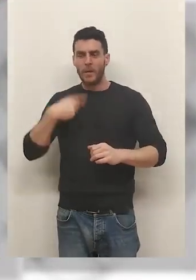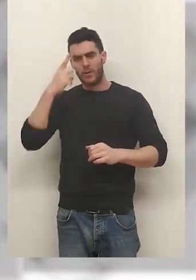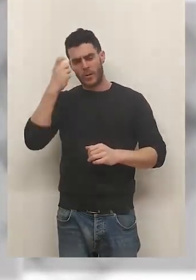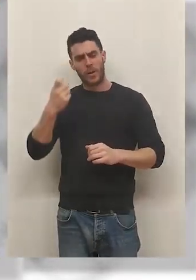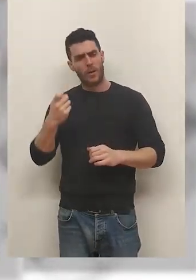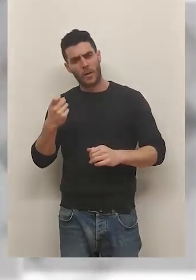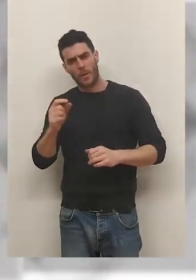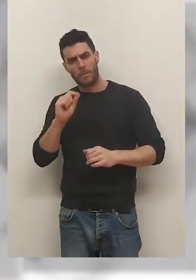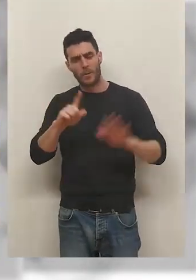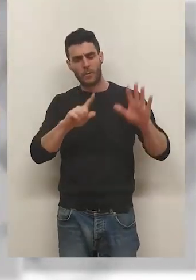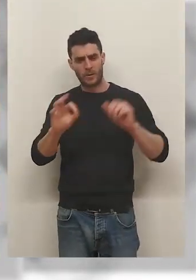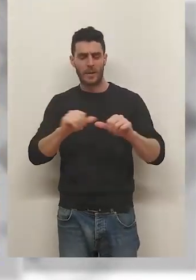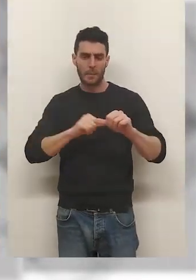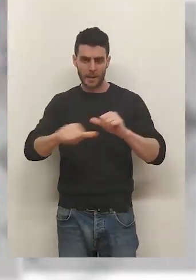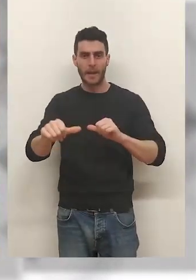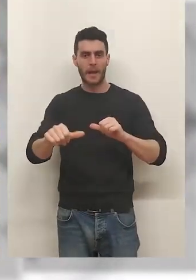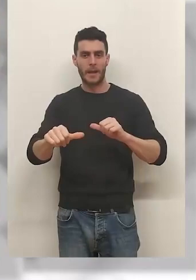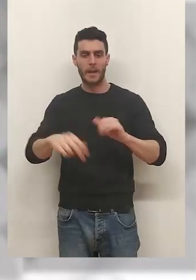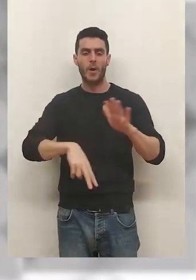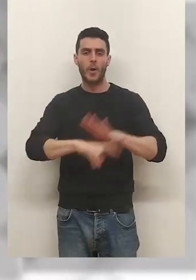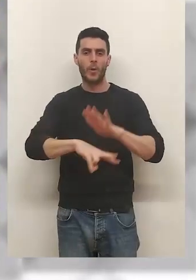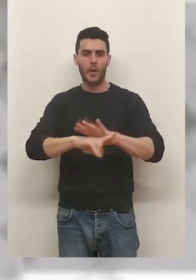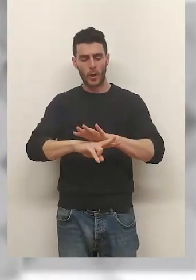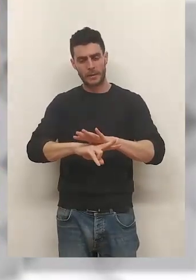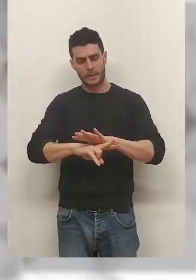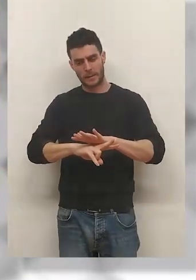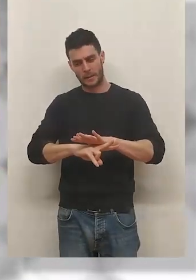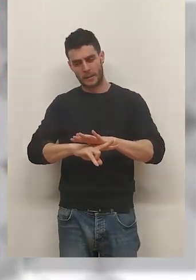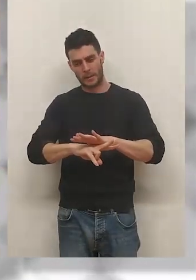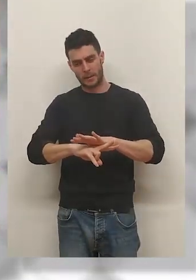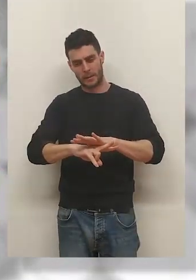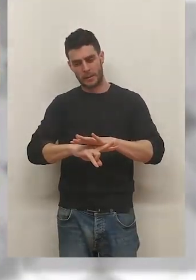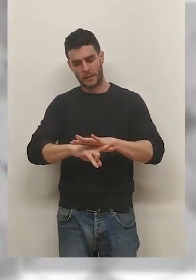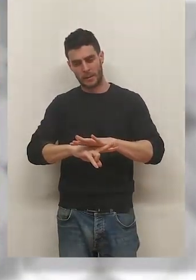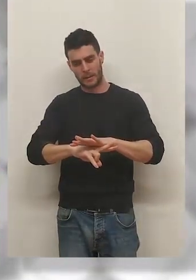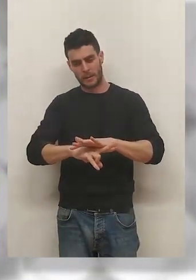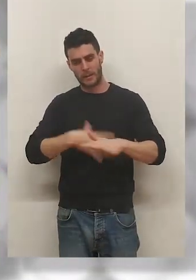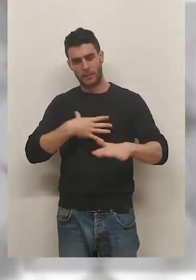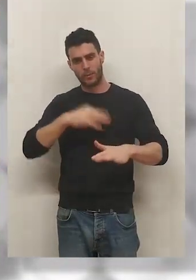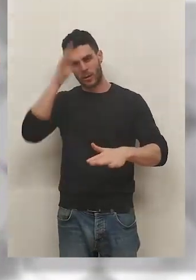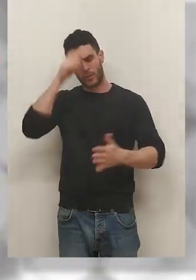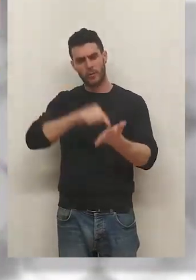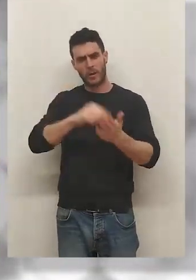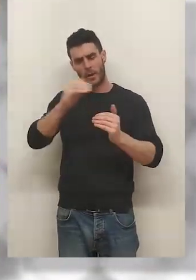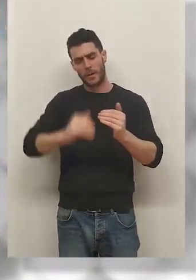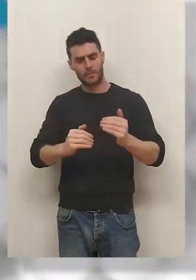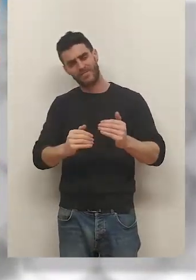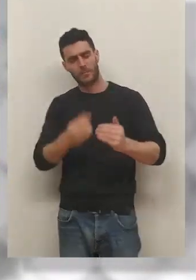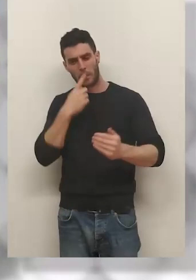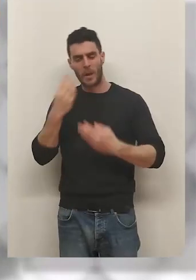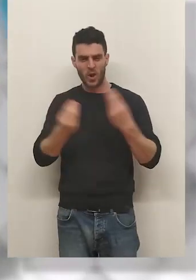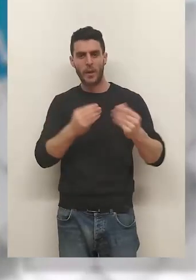partir del minuto 60 jugadores que igual tuvieron tanta exigencia el domingo lo iban a notar.